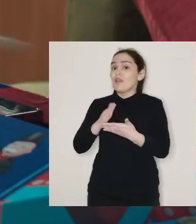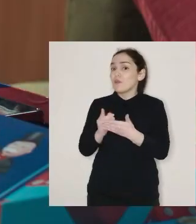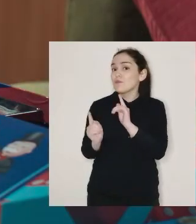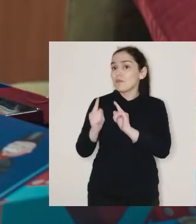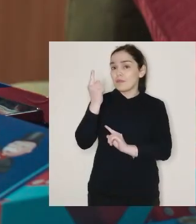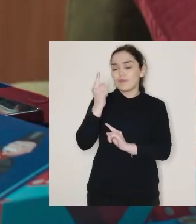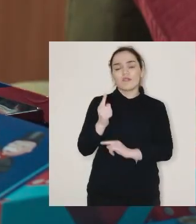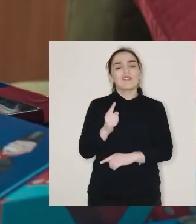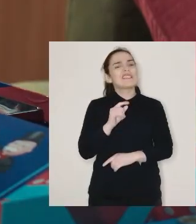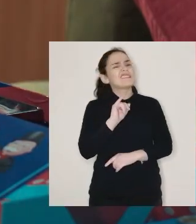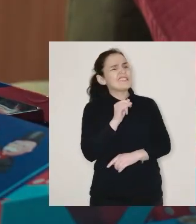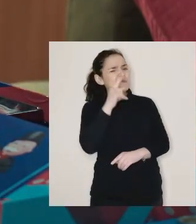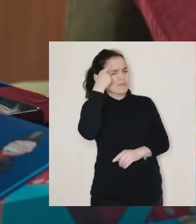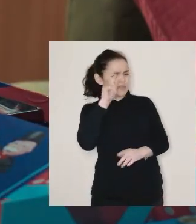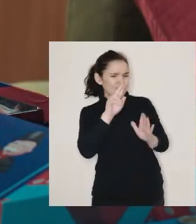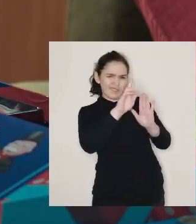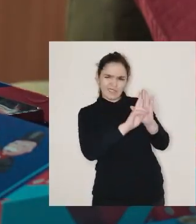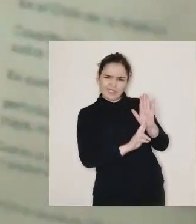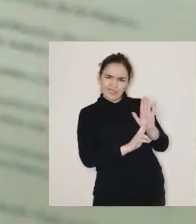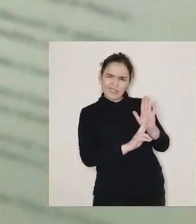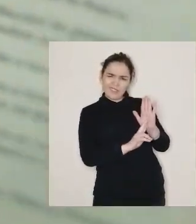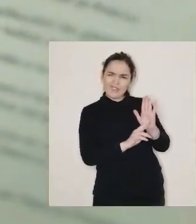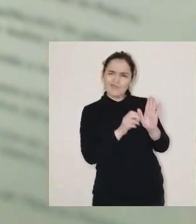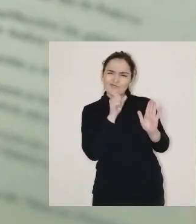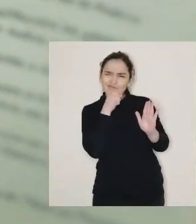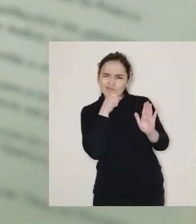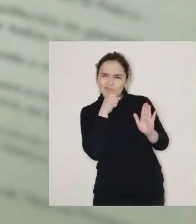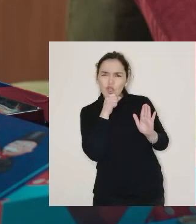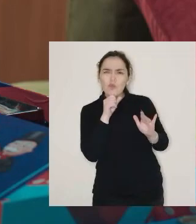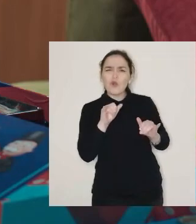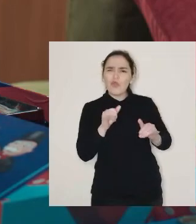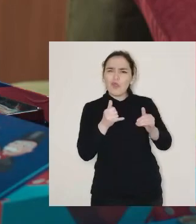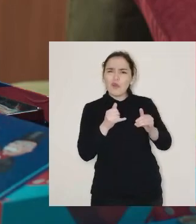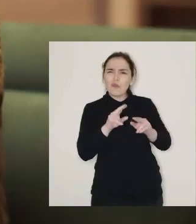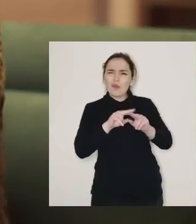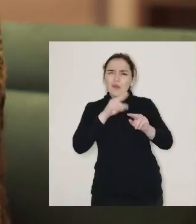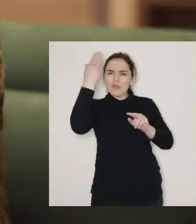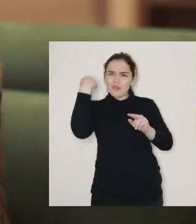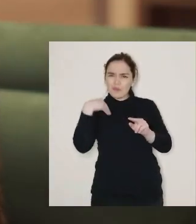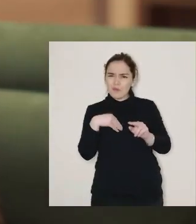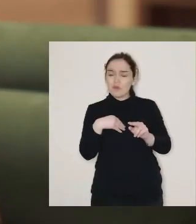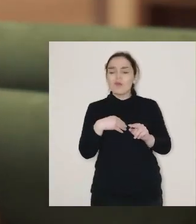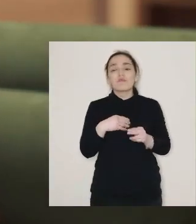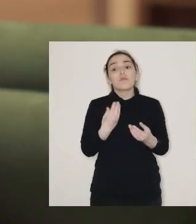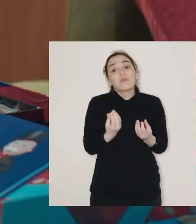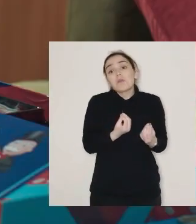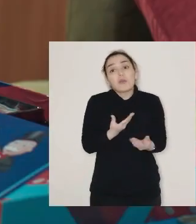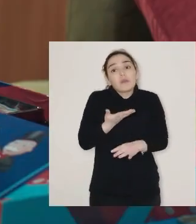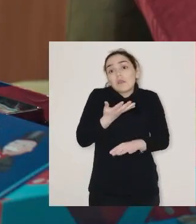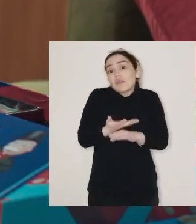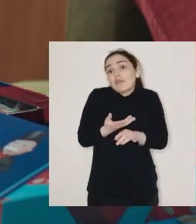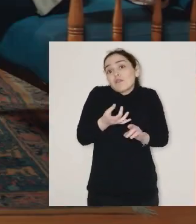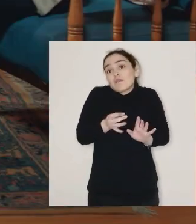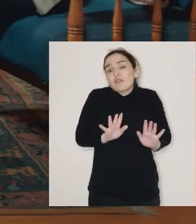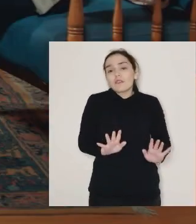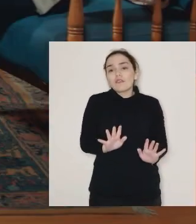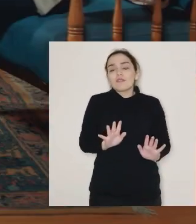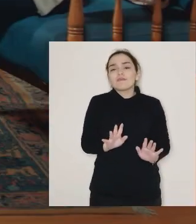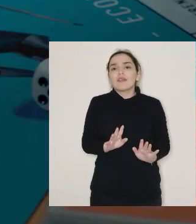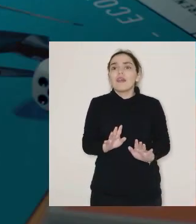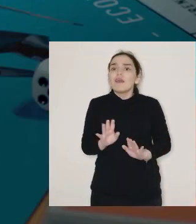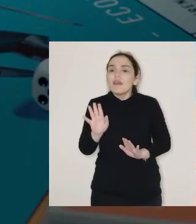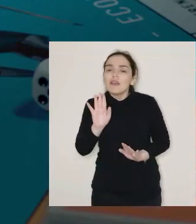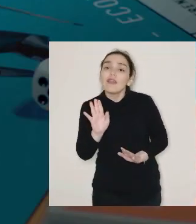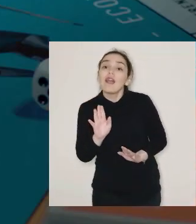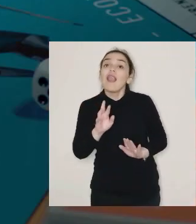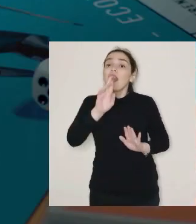estas reglas están viejas. Son como del juego antiguo, ya no aplican. Bueno, Camilita, pero es lo que hay, pues. ¡Eh, eh, eh,